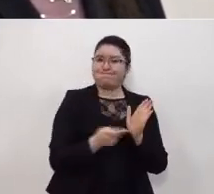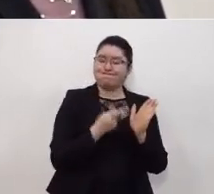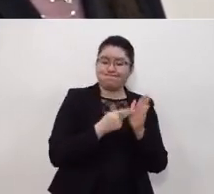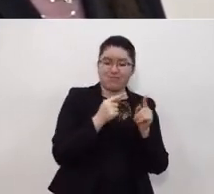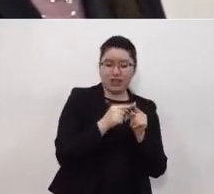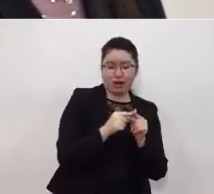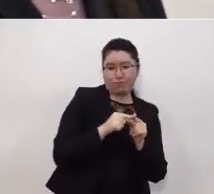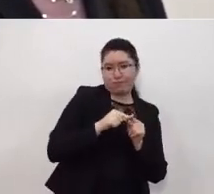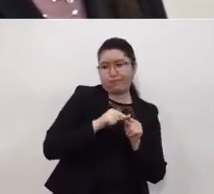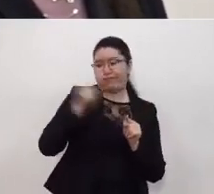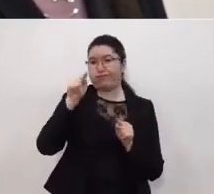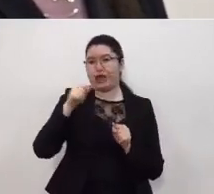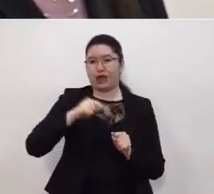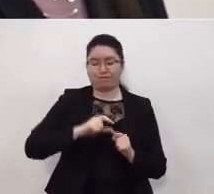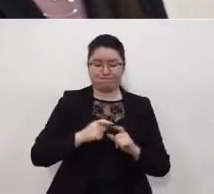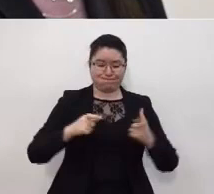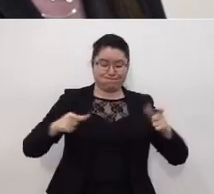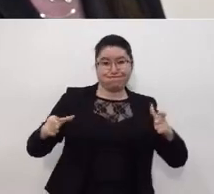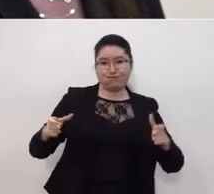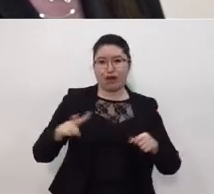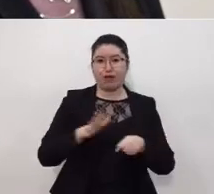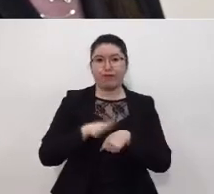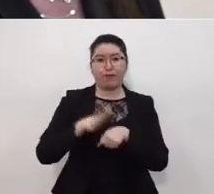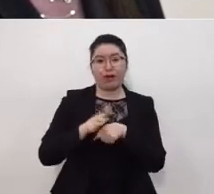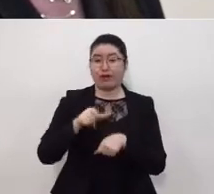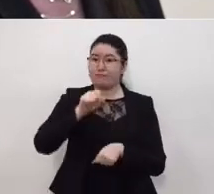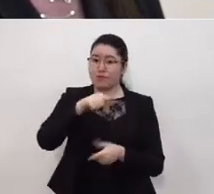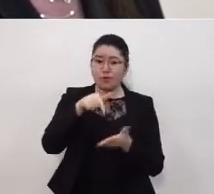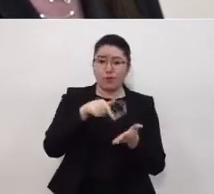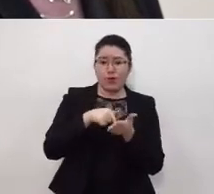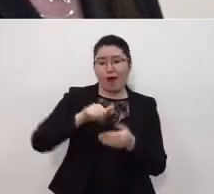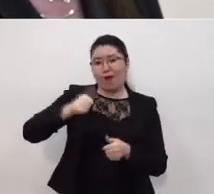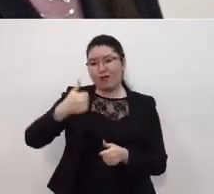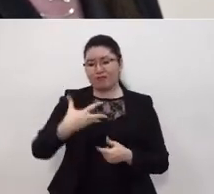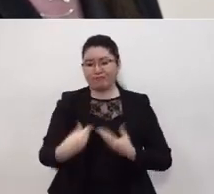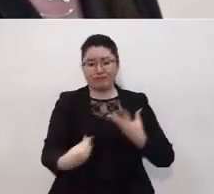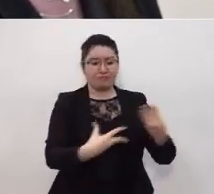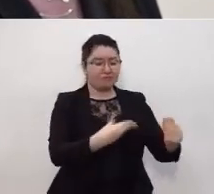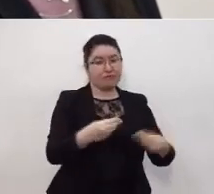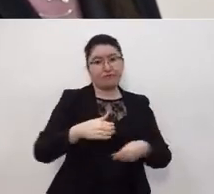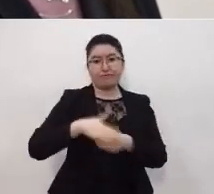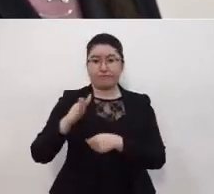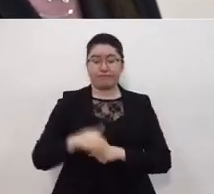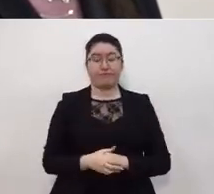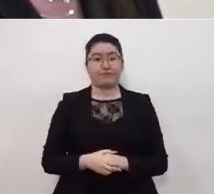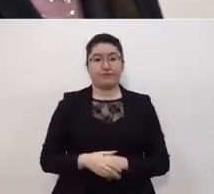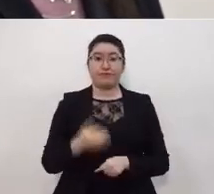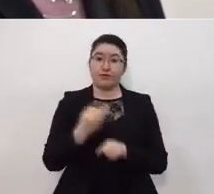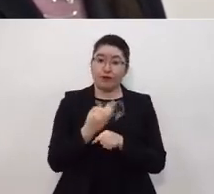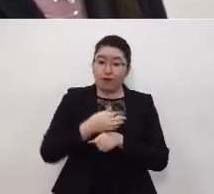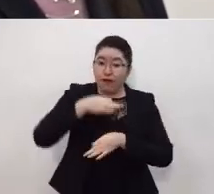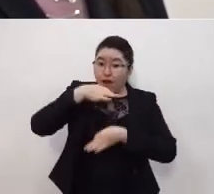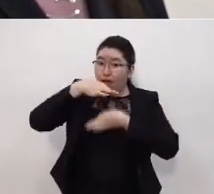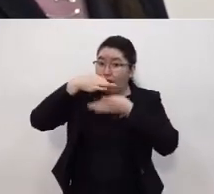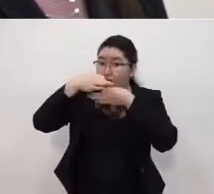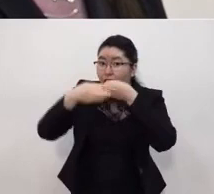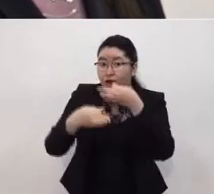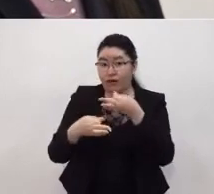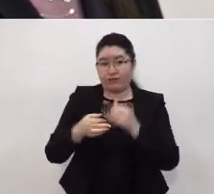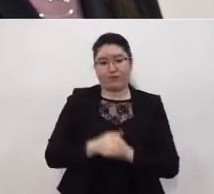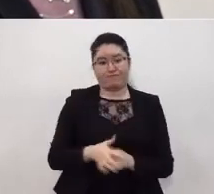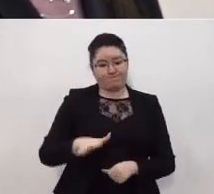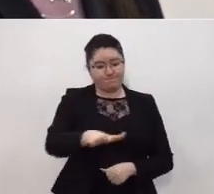repunte y este repunte posteriormente ha involucrado a otras zonas. Y aquí es donde entramos en materia de lo que vamos a anunciar,